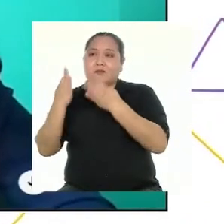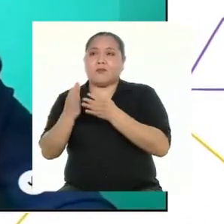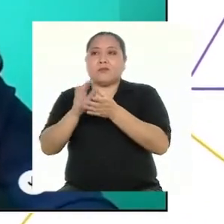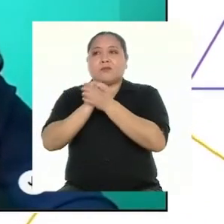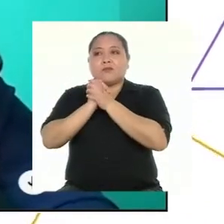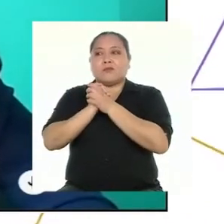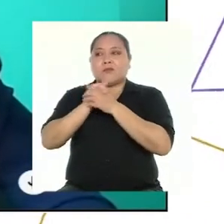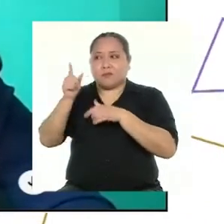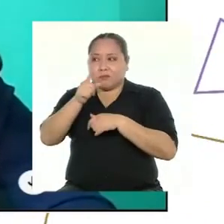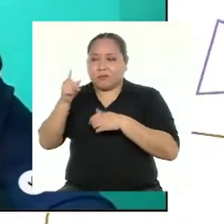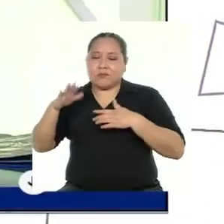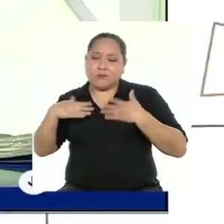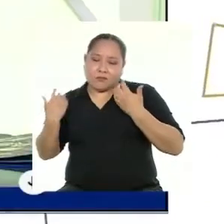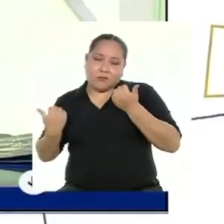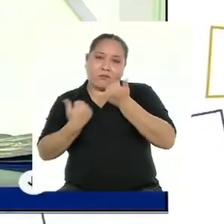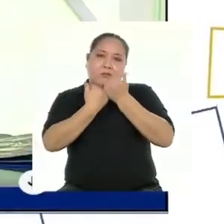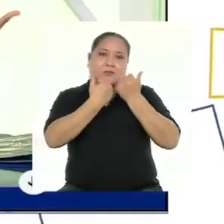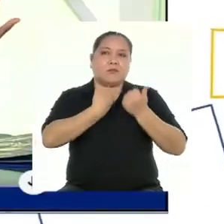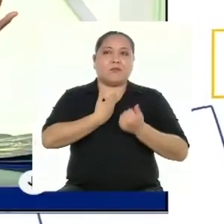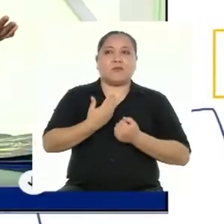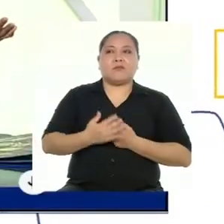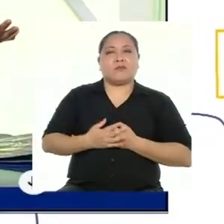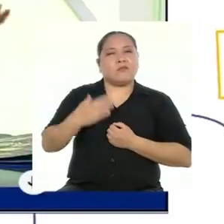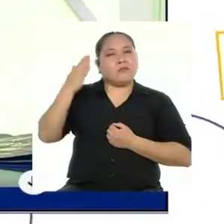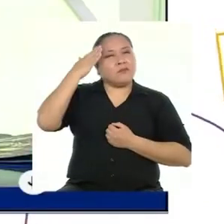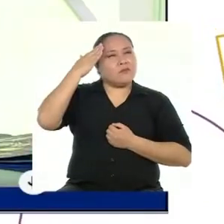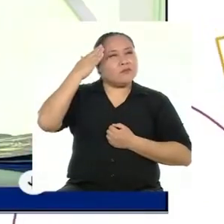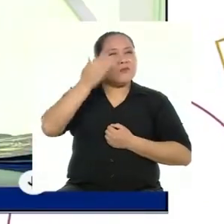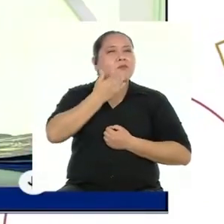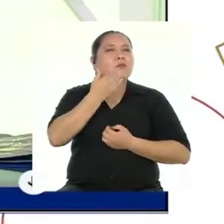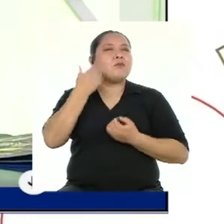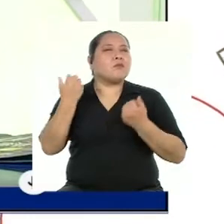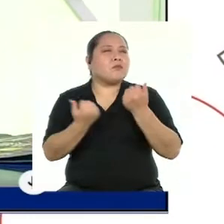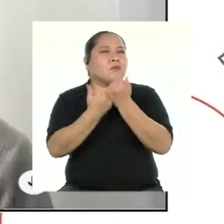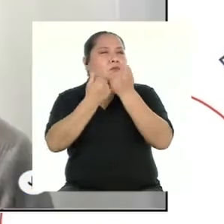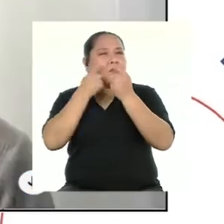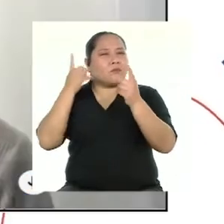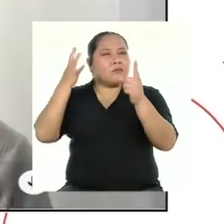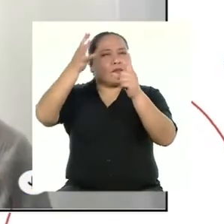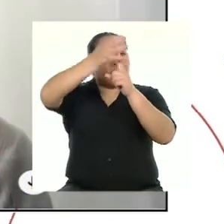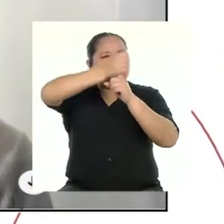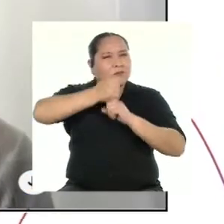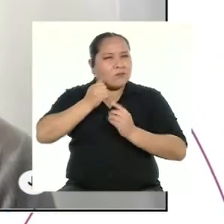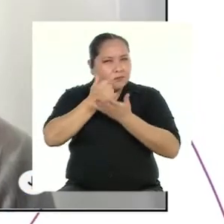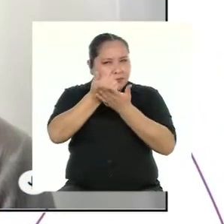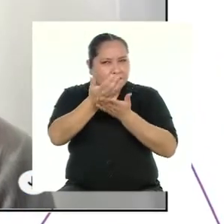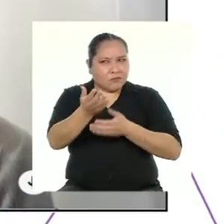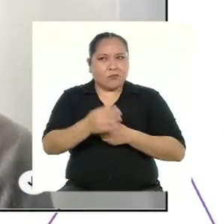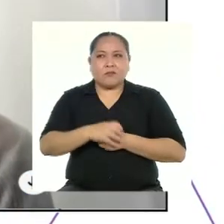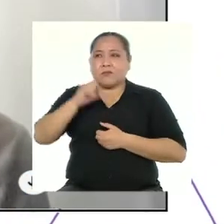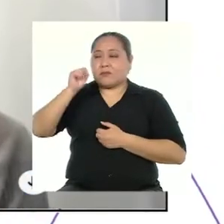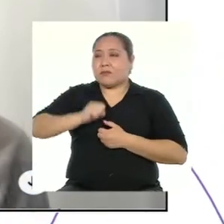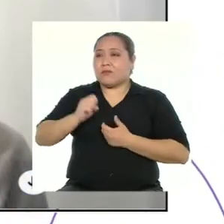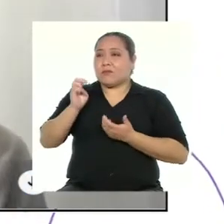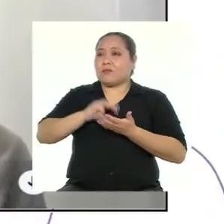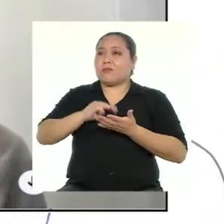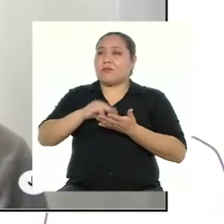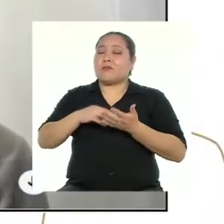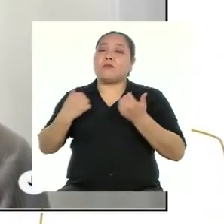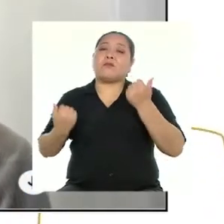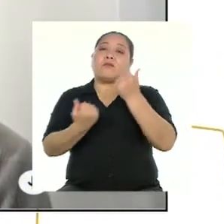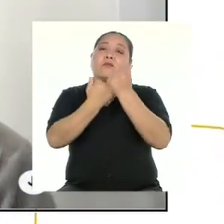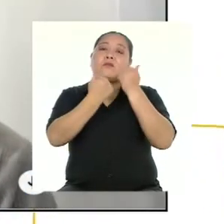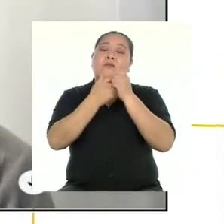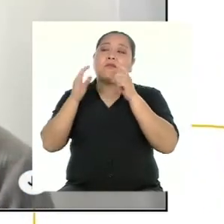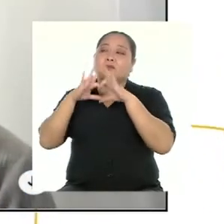poder tener su apoyo. ¿Sabes con quiénes cuentas para alcanzar esas metas? Claro, principalmente cuento con el apoyo